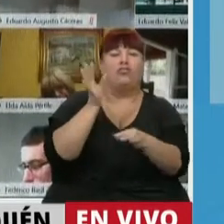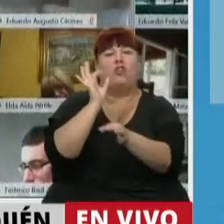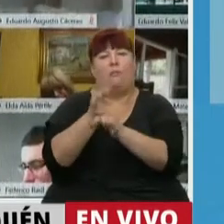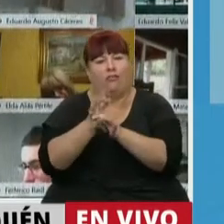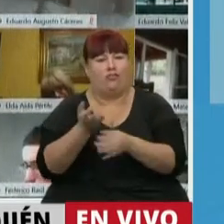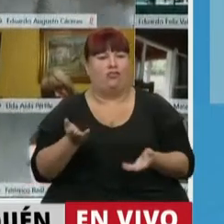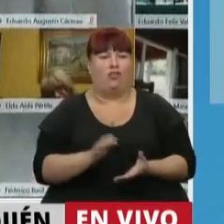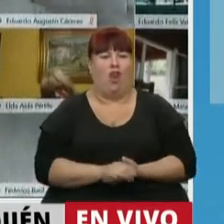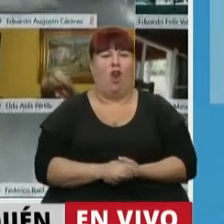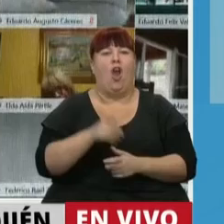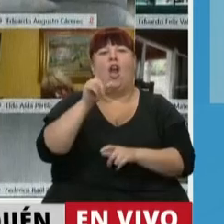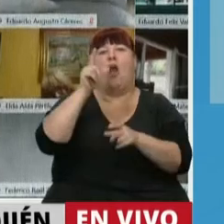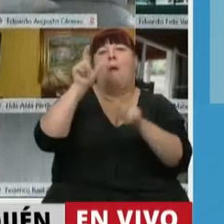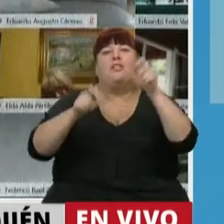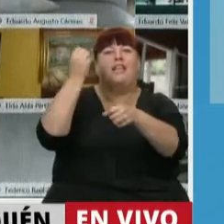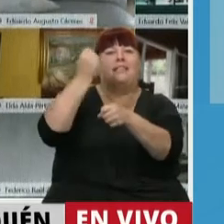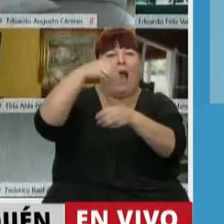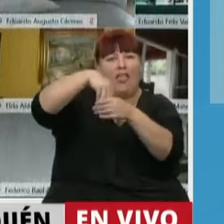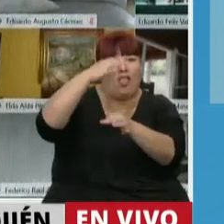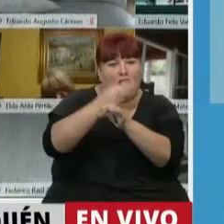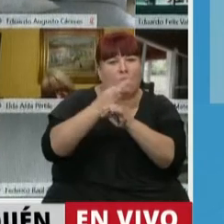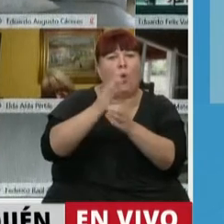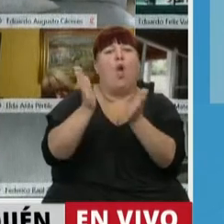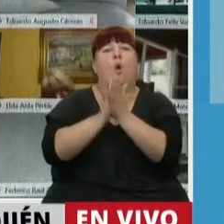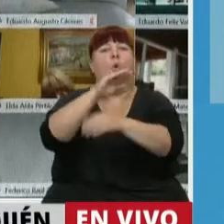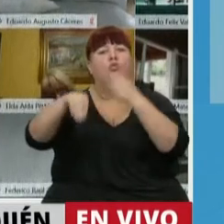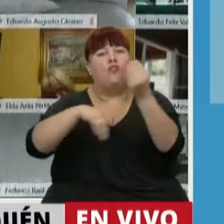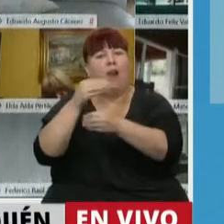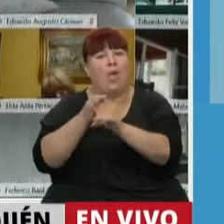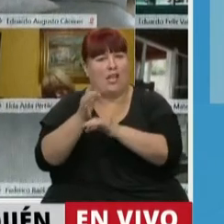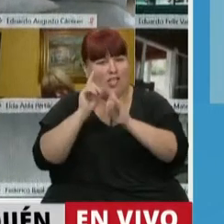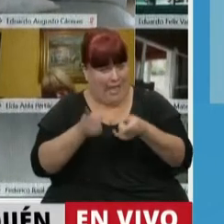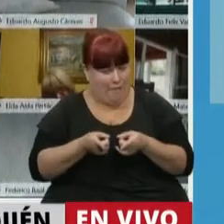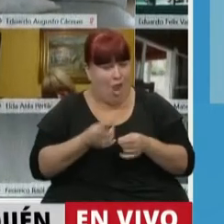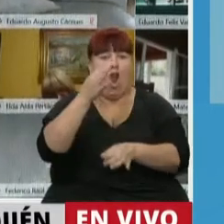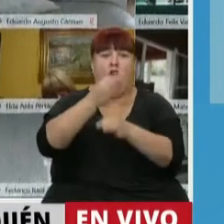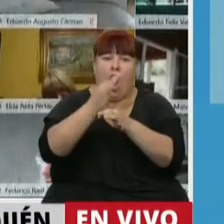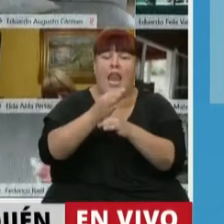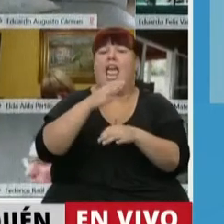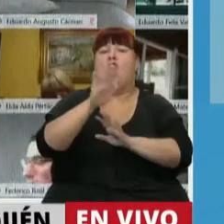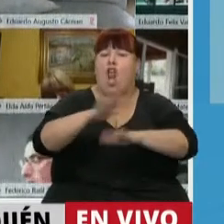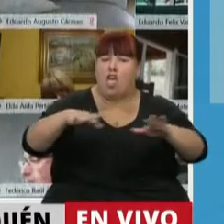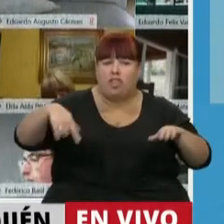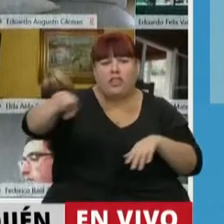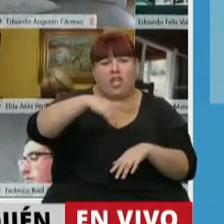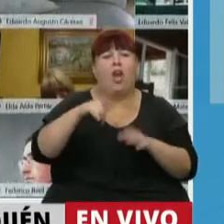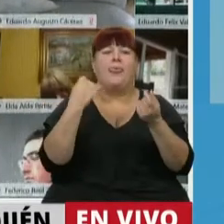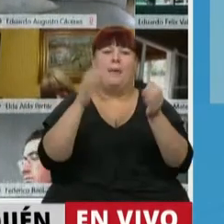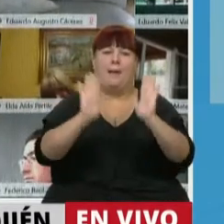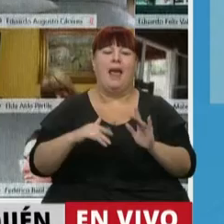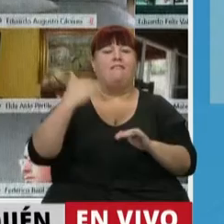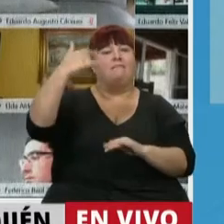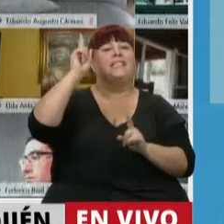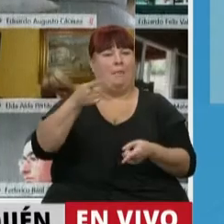profesores, con el personal de la escuela, con su familia en la educación. El colegio, la escuela, los chicos es de formarse y